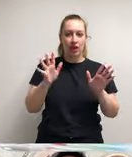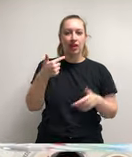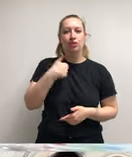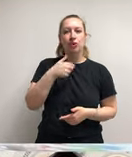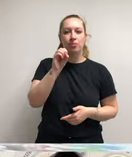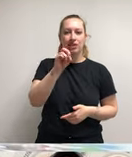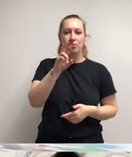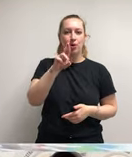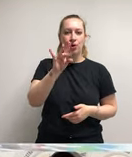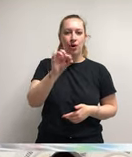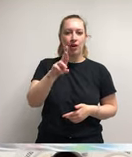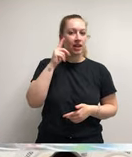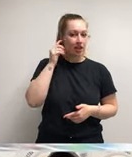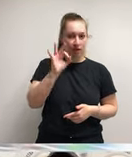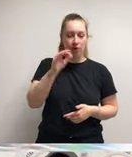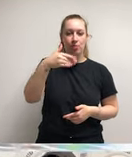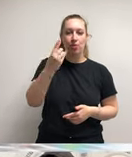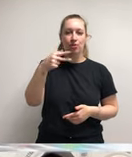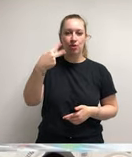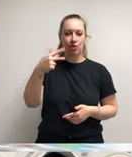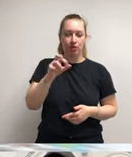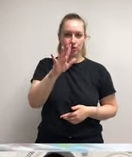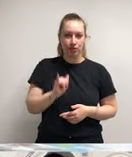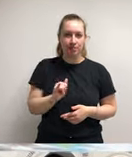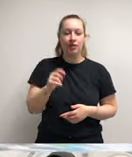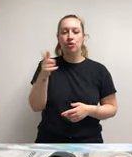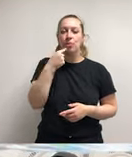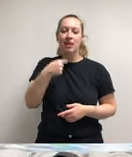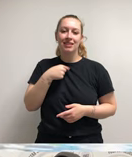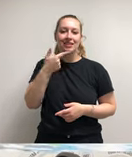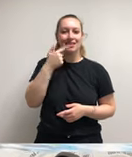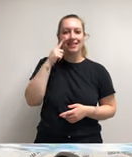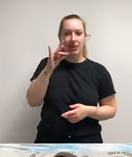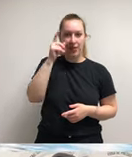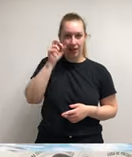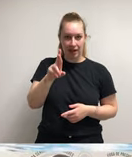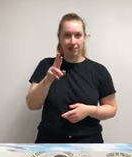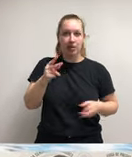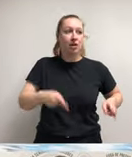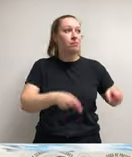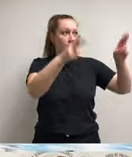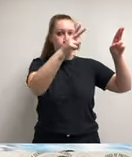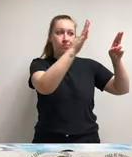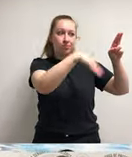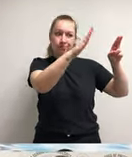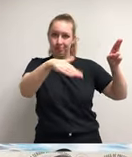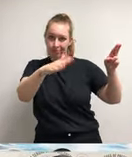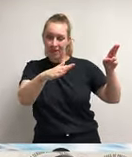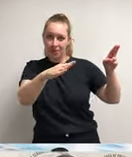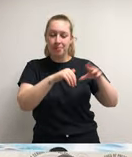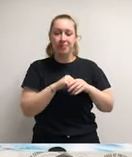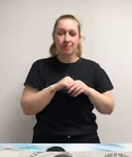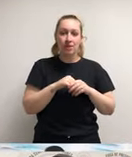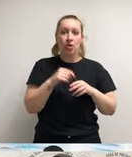Hola, mi nombre es Rodrigo Muñoz, alias Ider, estoy pintando un mural en Green Tower. Bueno, me